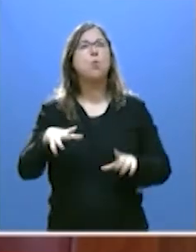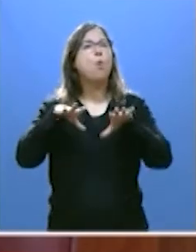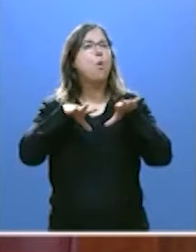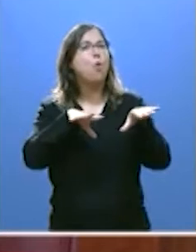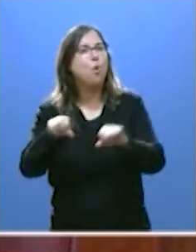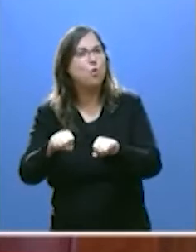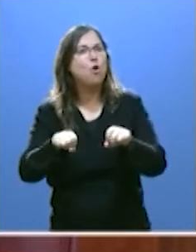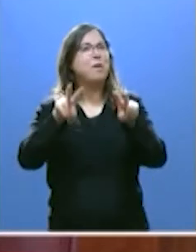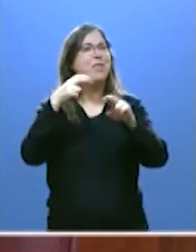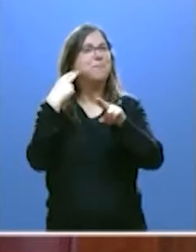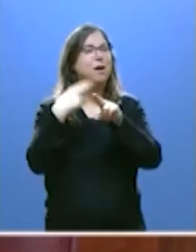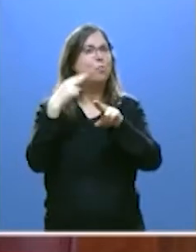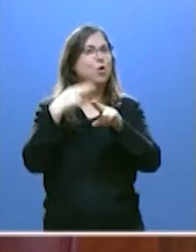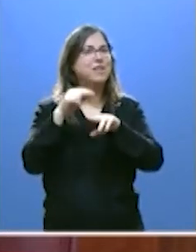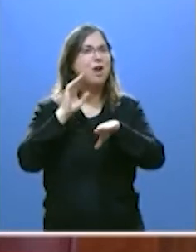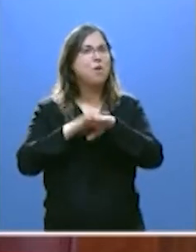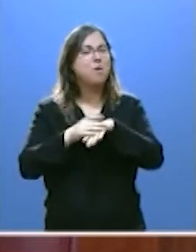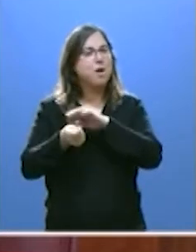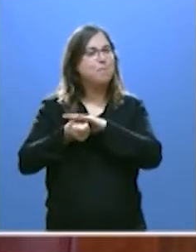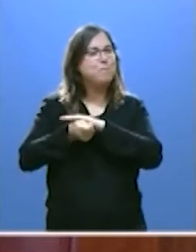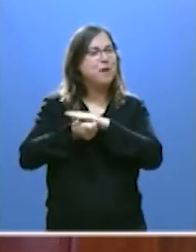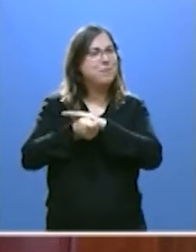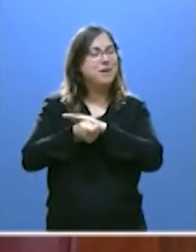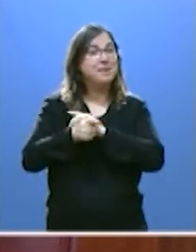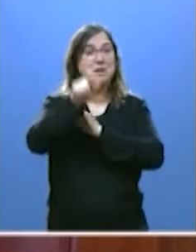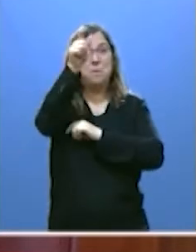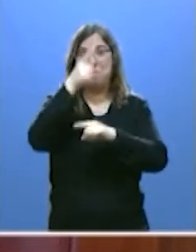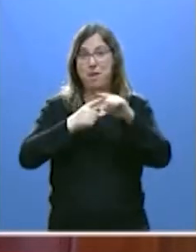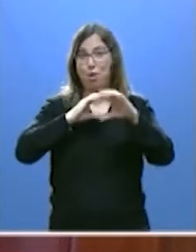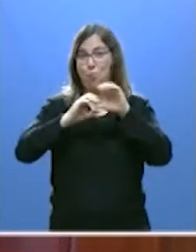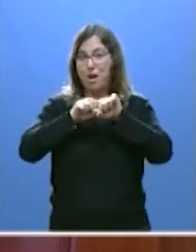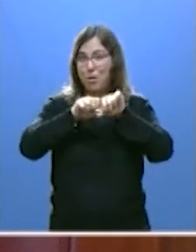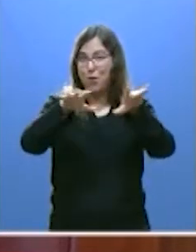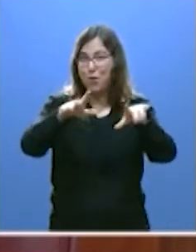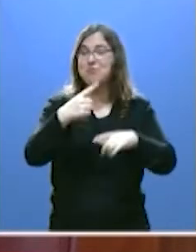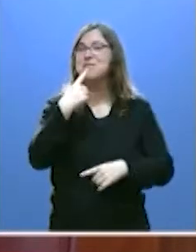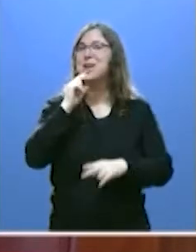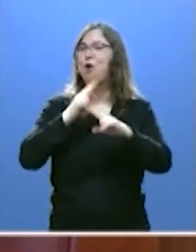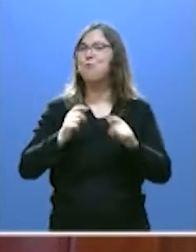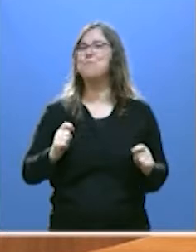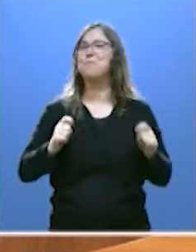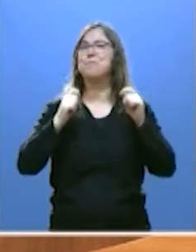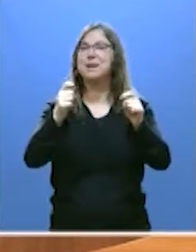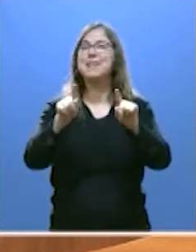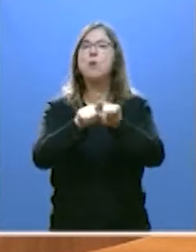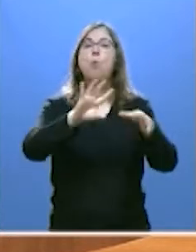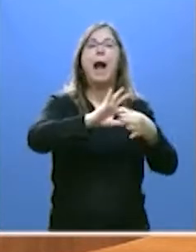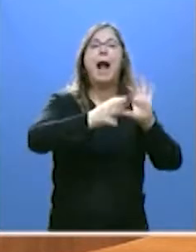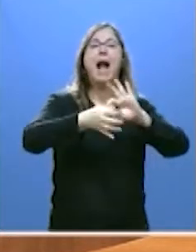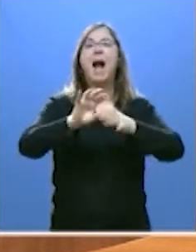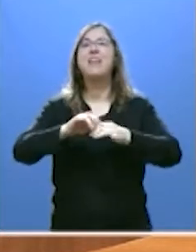esa maniobra política para provocar lo que muchos medios de comunicación denominaron una cadena de